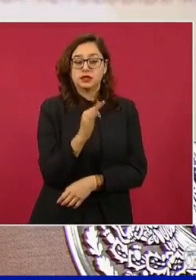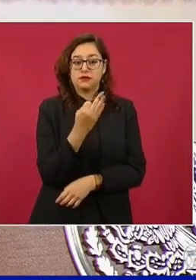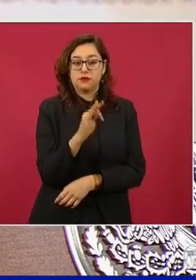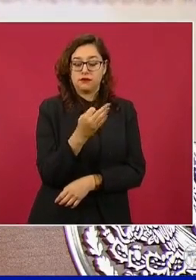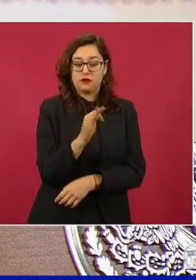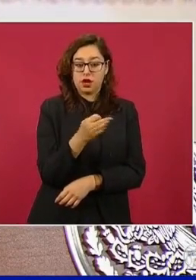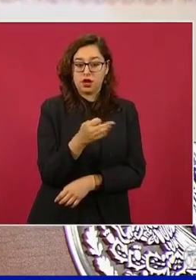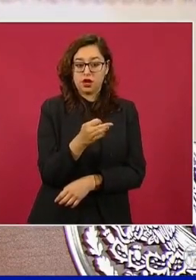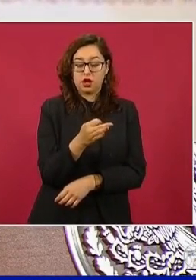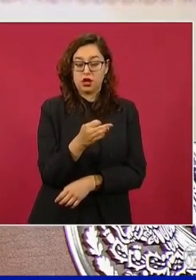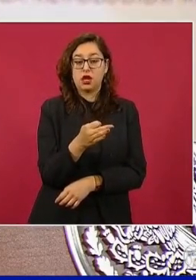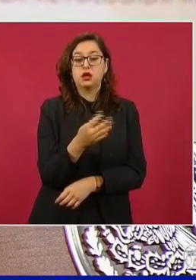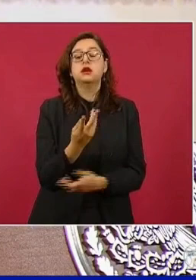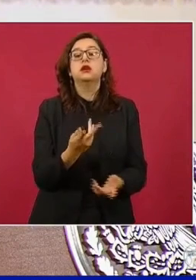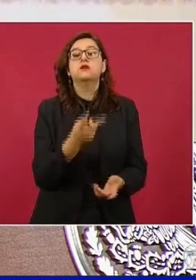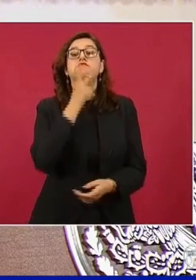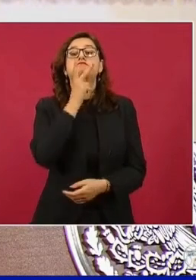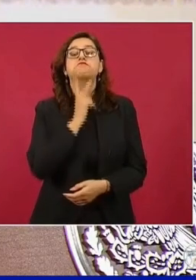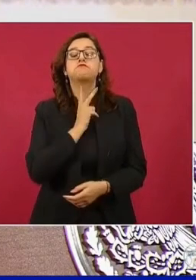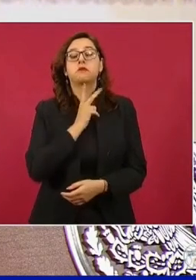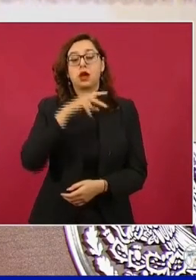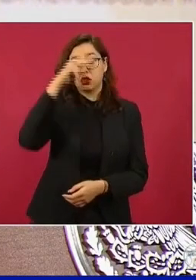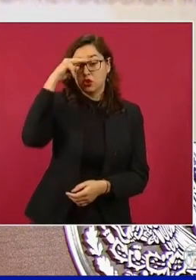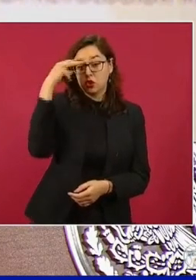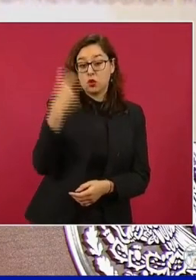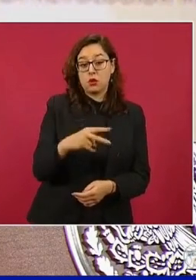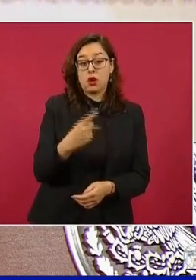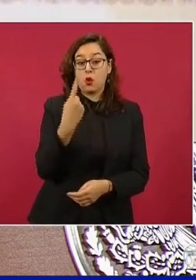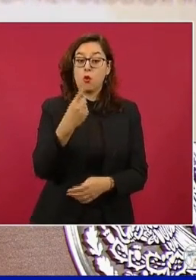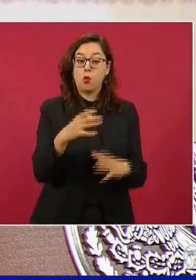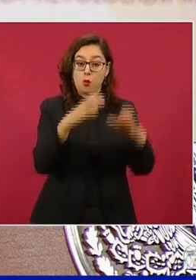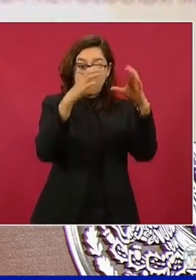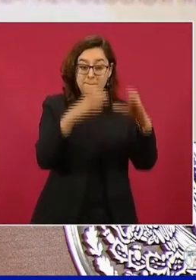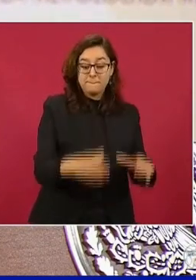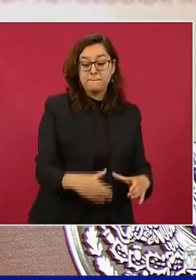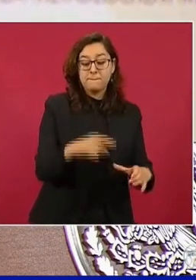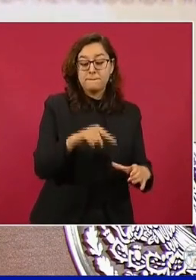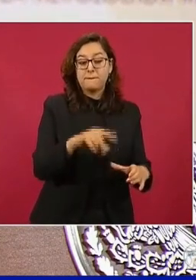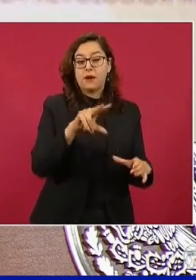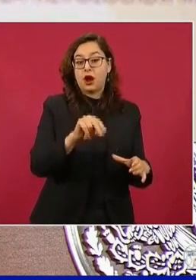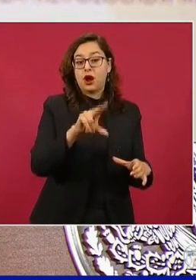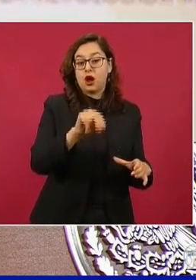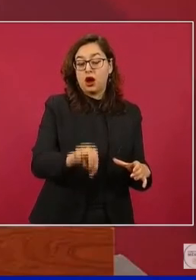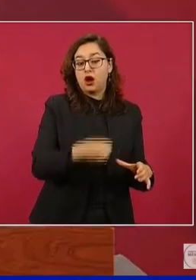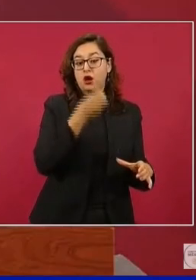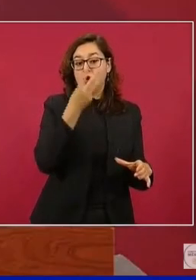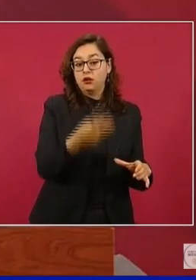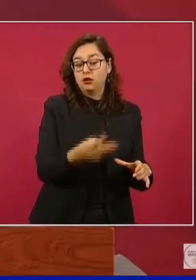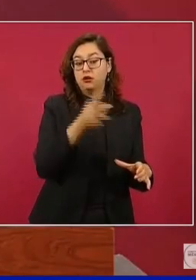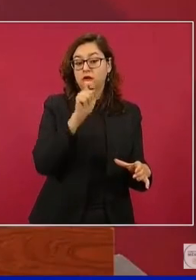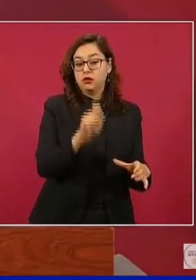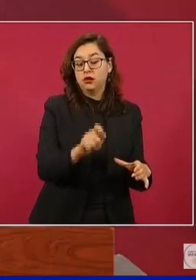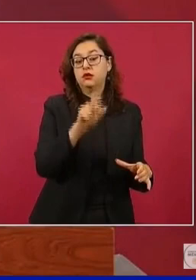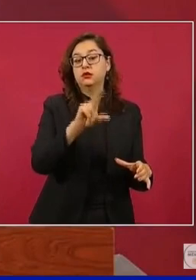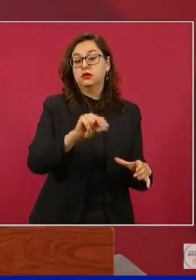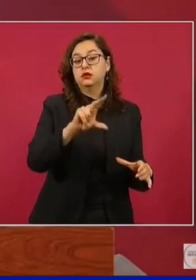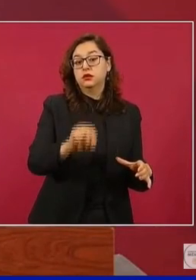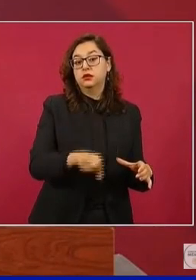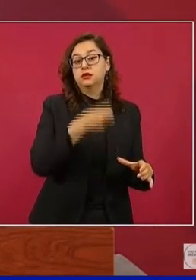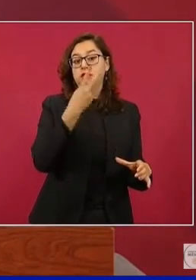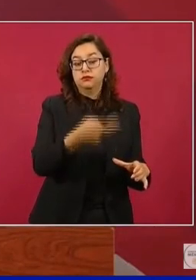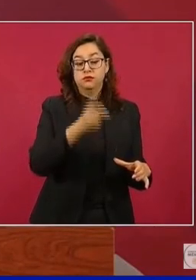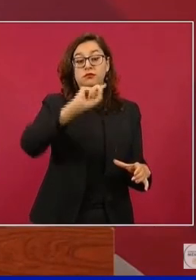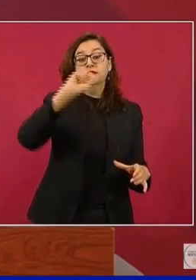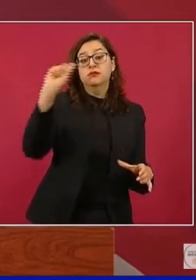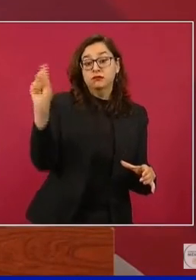estuvo la mezcla mexicana de petróleo a 83.82